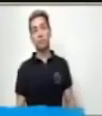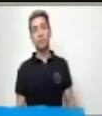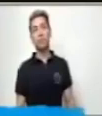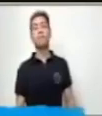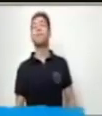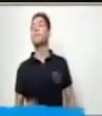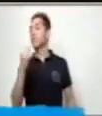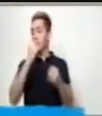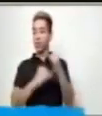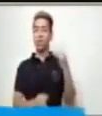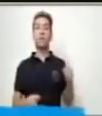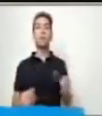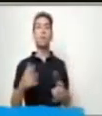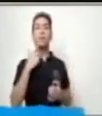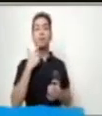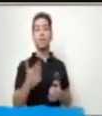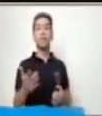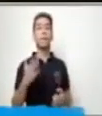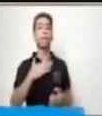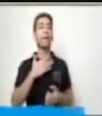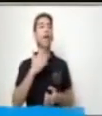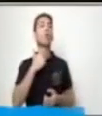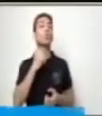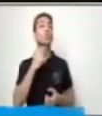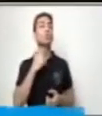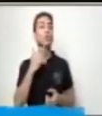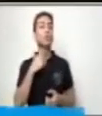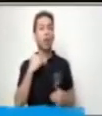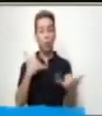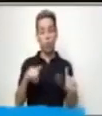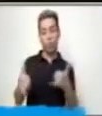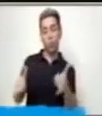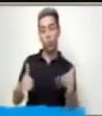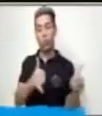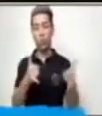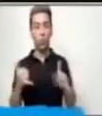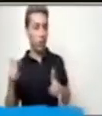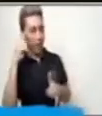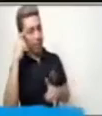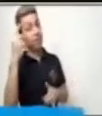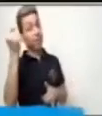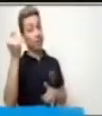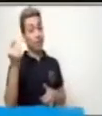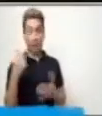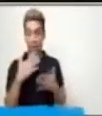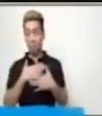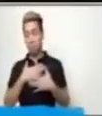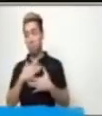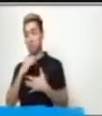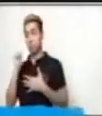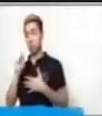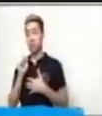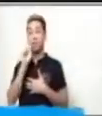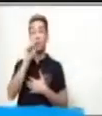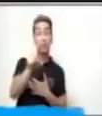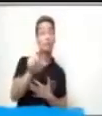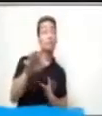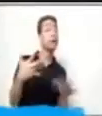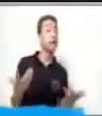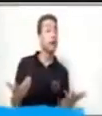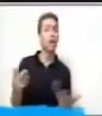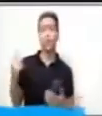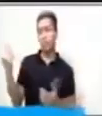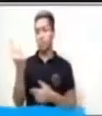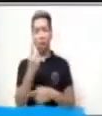a las adivinanzas. A mí me gusta. A a ti creo que a todos nos encanta resolver